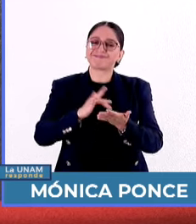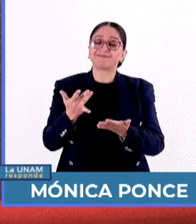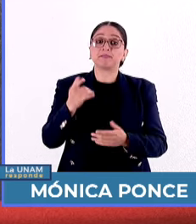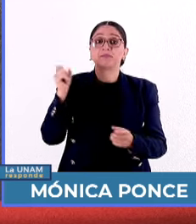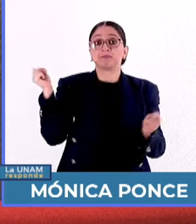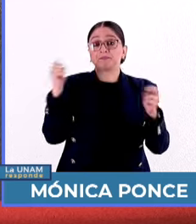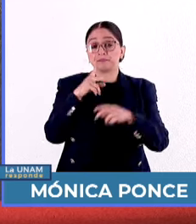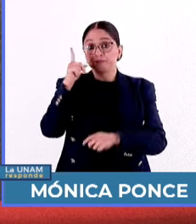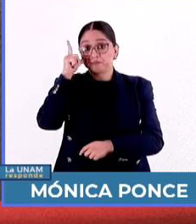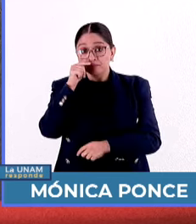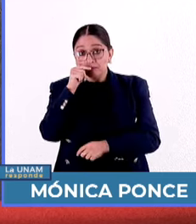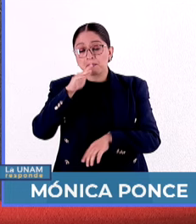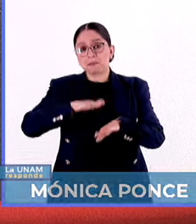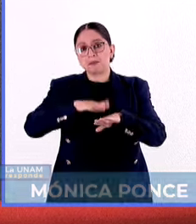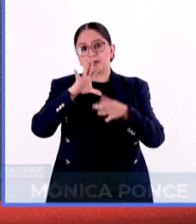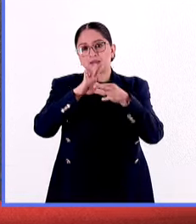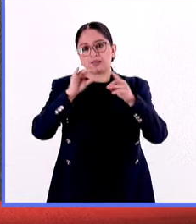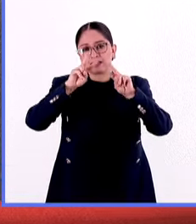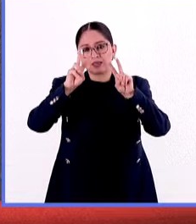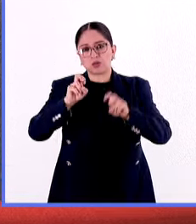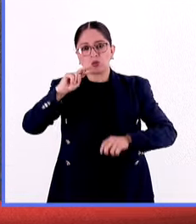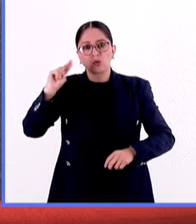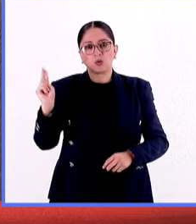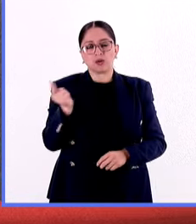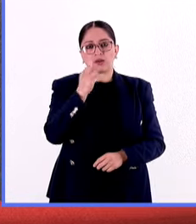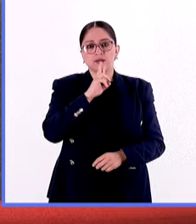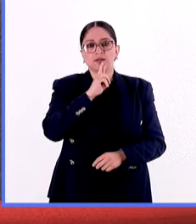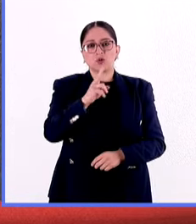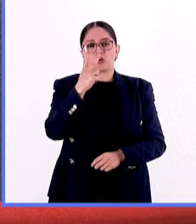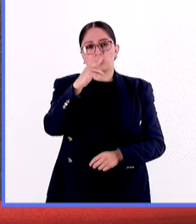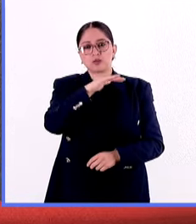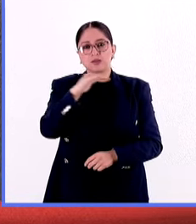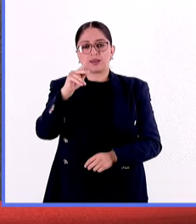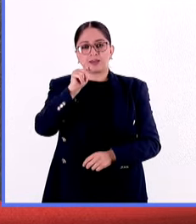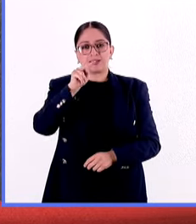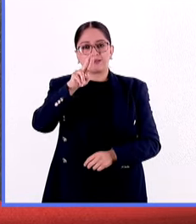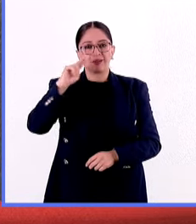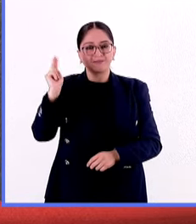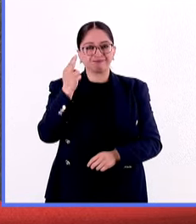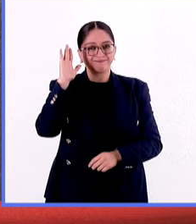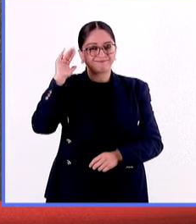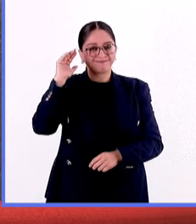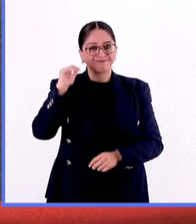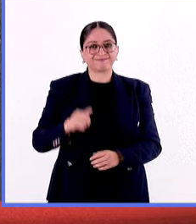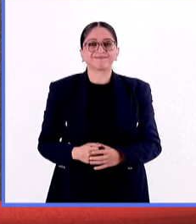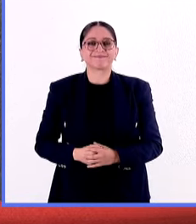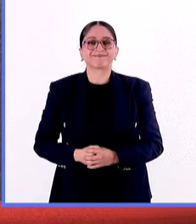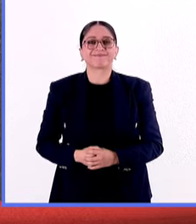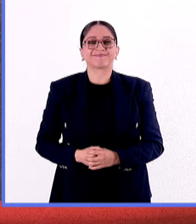acompañen mañana en una emisión más de la UNAM Responde, 2.30 de la tarde en TVUNAM. Adiós.